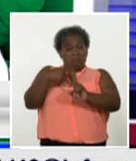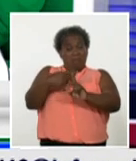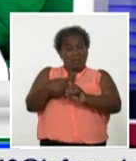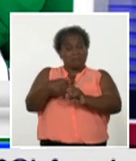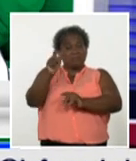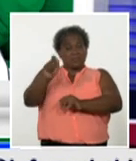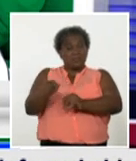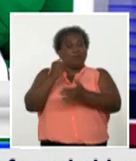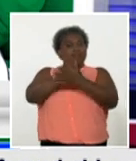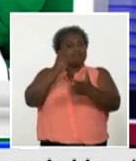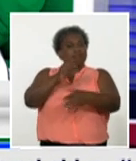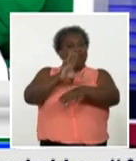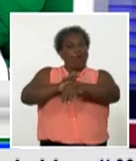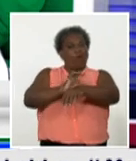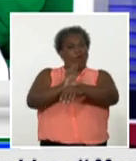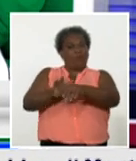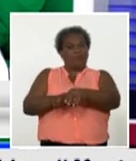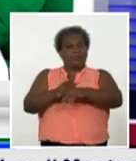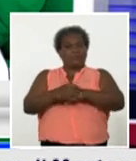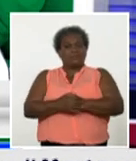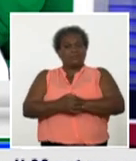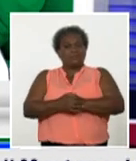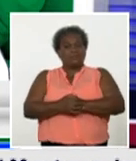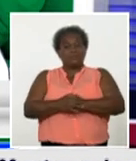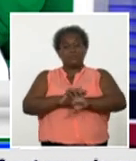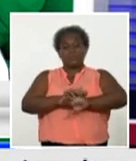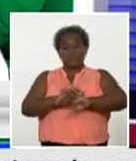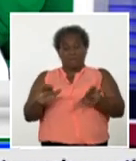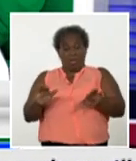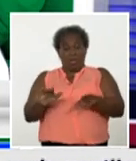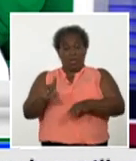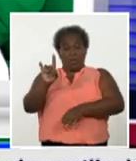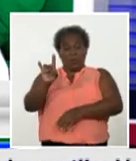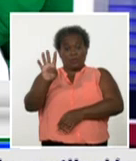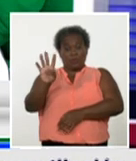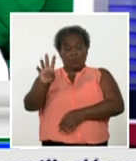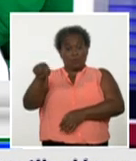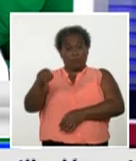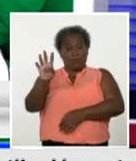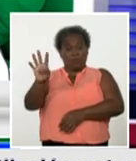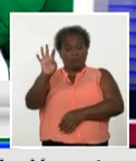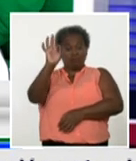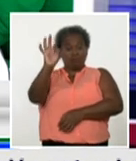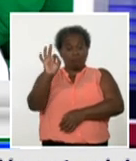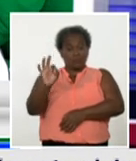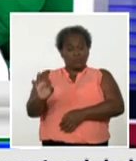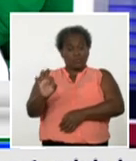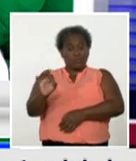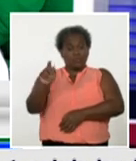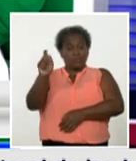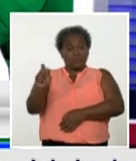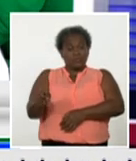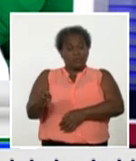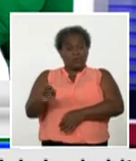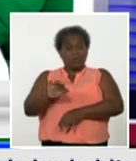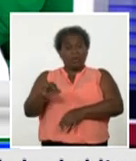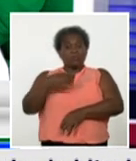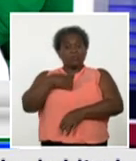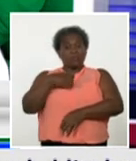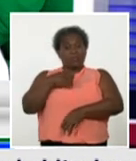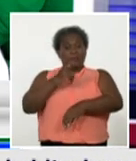diagnosticados y de esta forma el 94,4 por ciento de todos los pacientes que han tenido COVID en Cuba